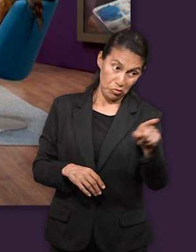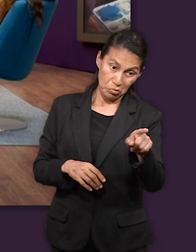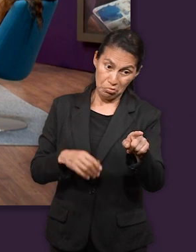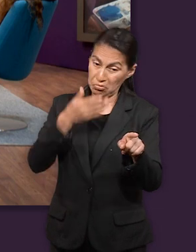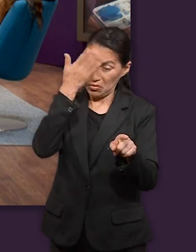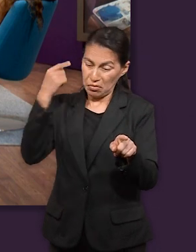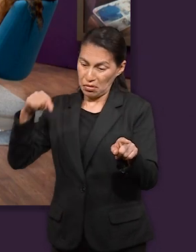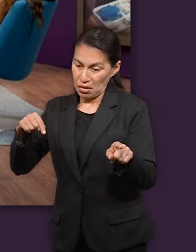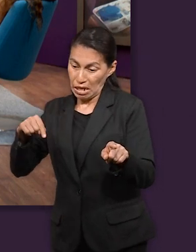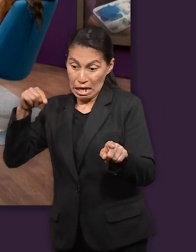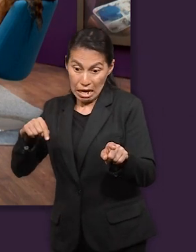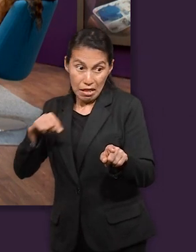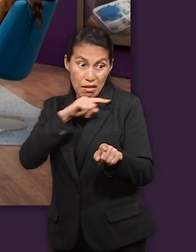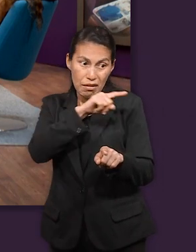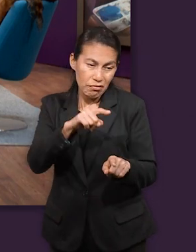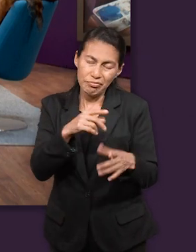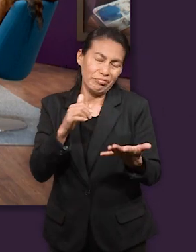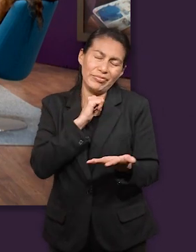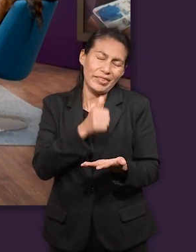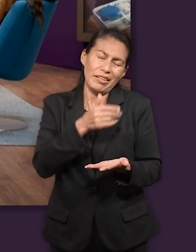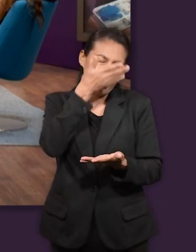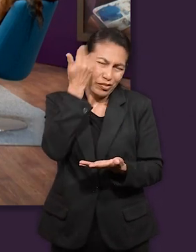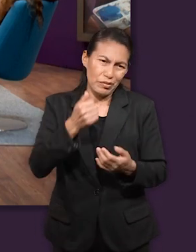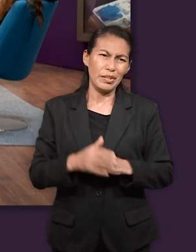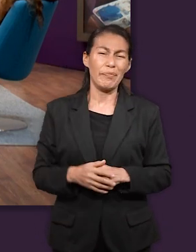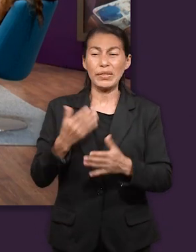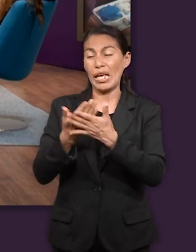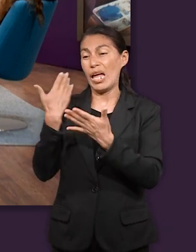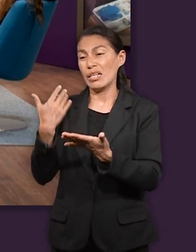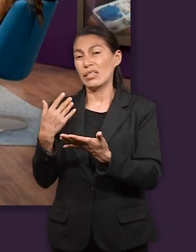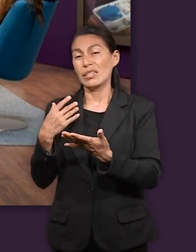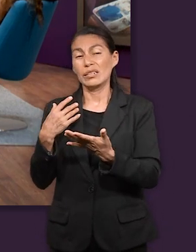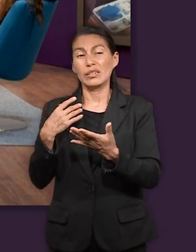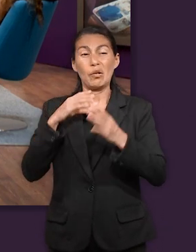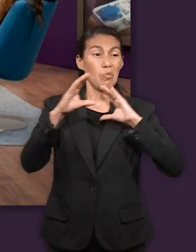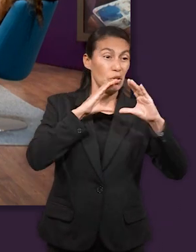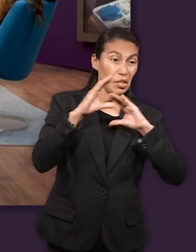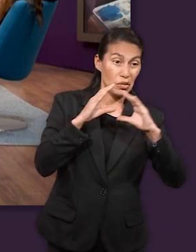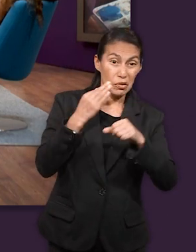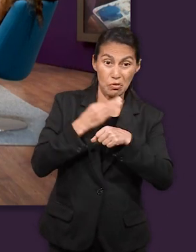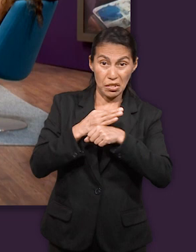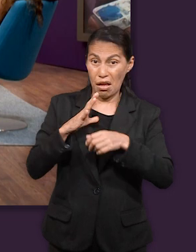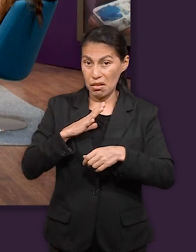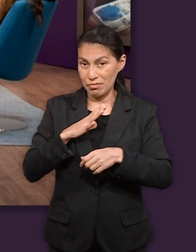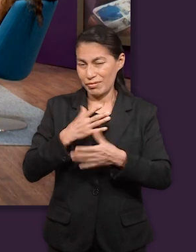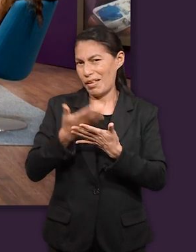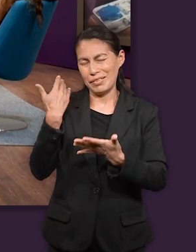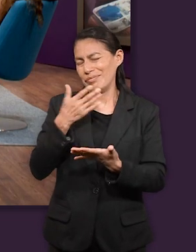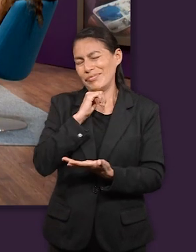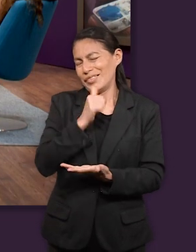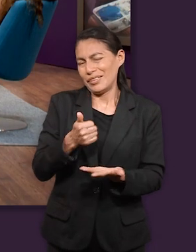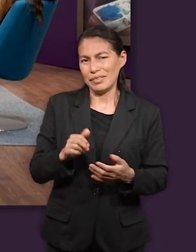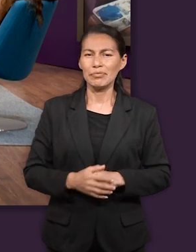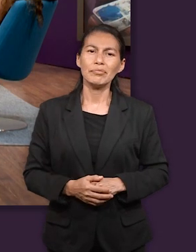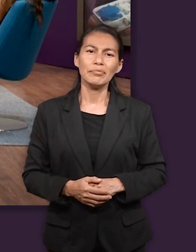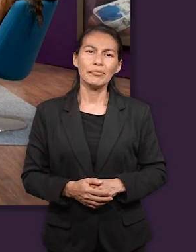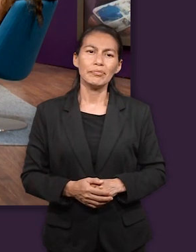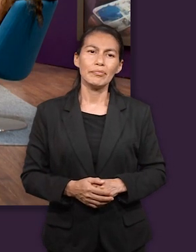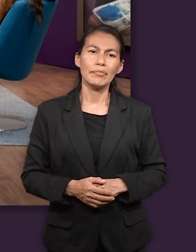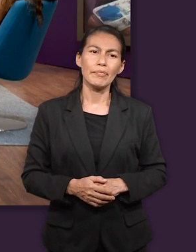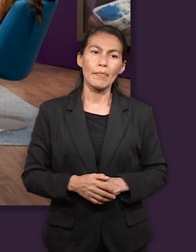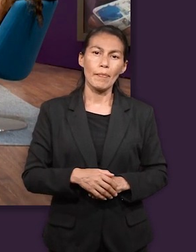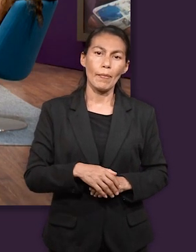su familia ¿no? ni ellos de él ni él de ellos ¿no? en aquellos tiempos sin los medios la comunicación que tenemos ahora